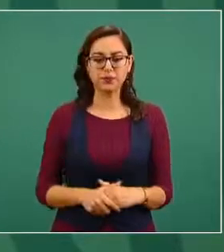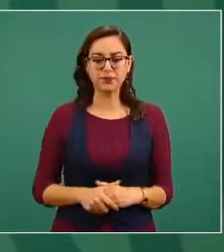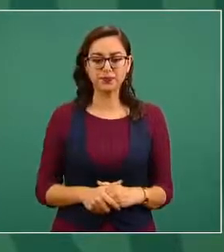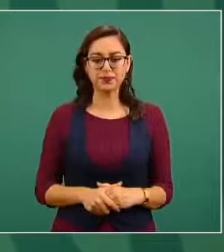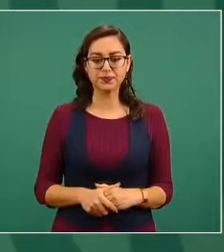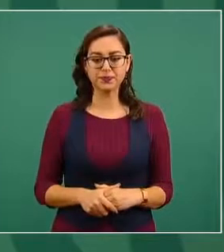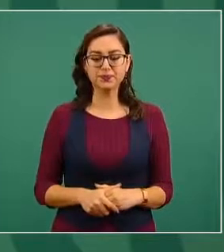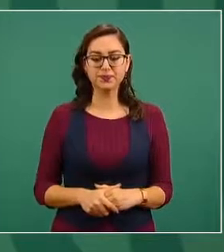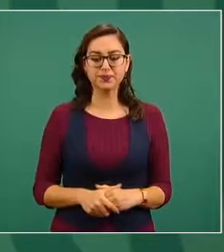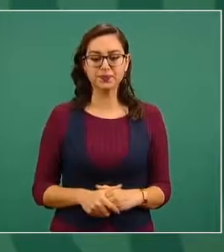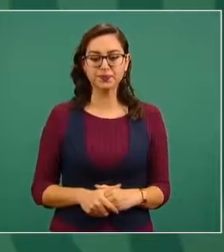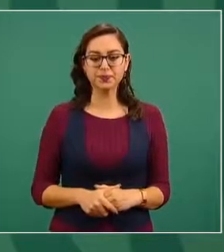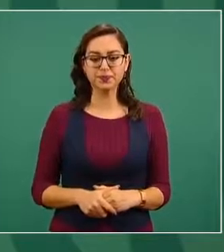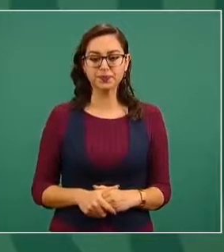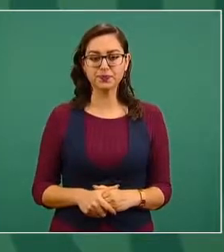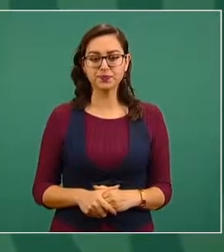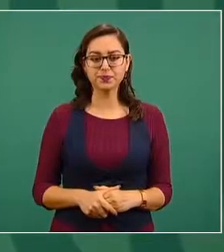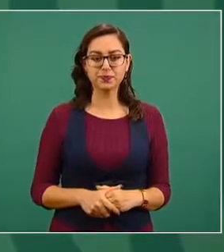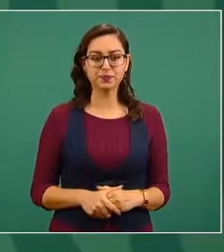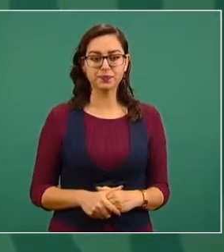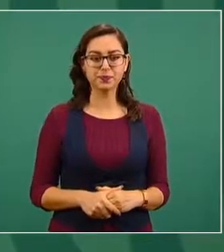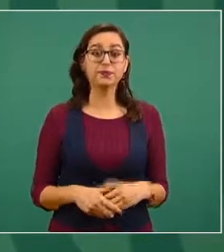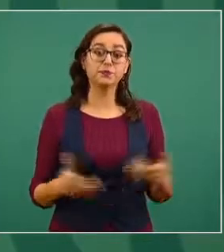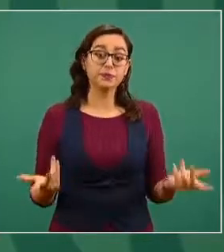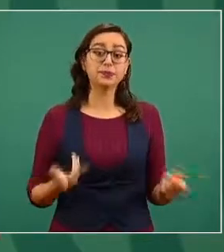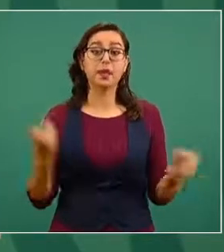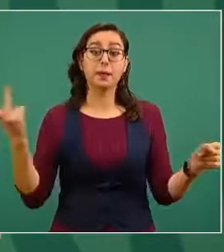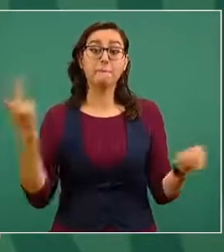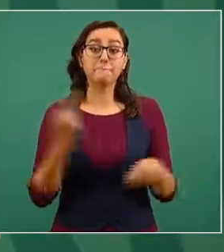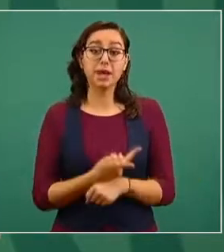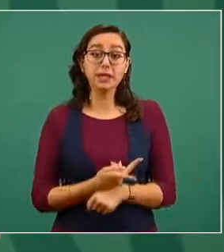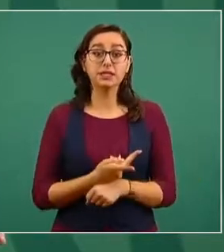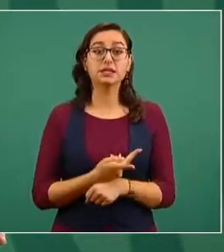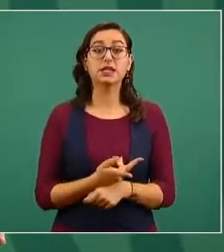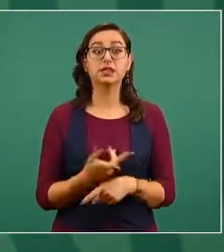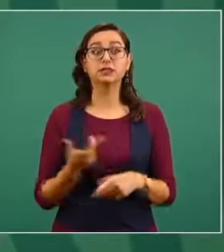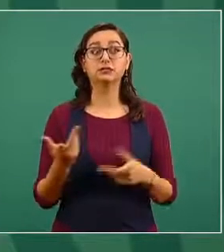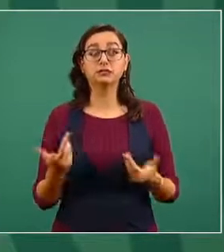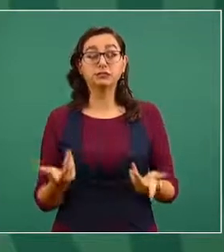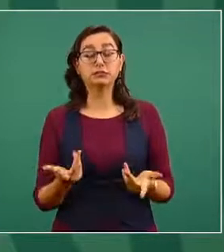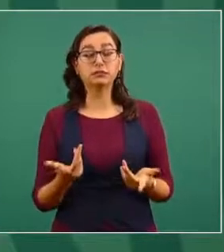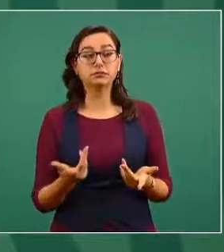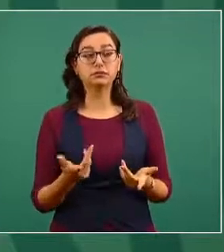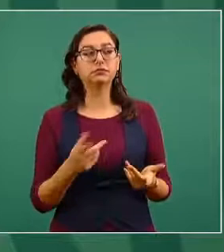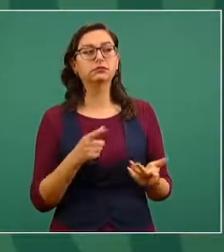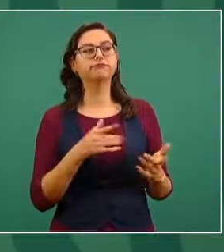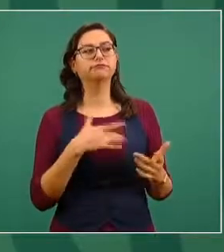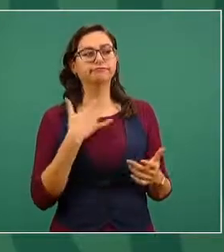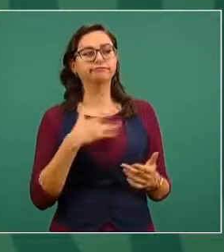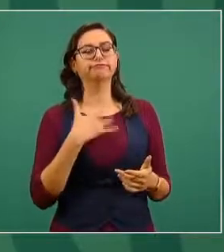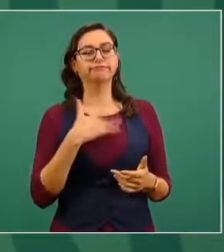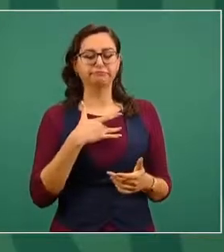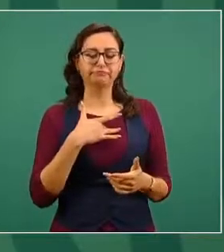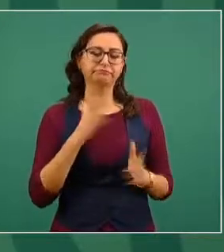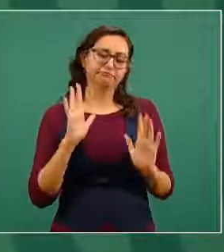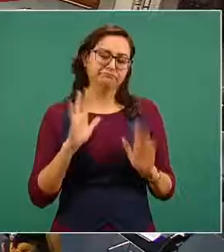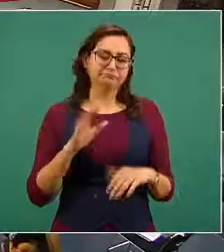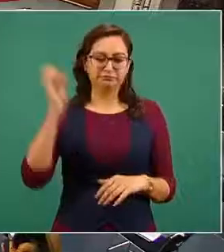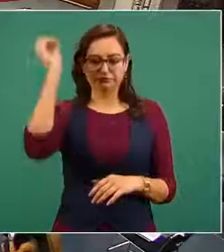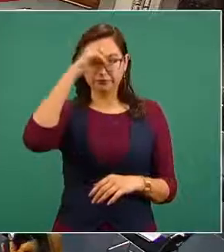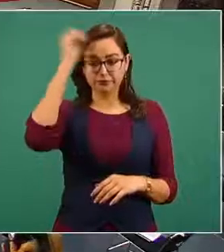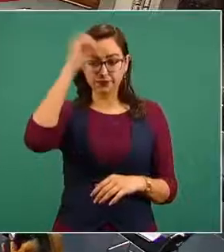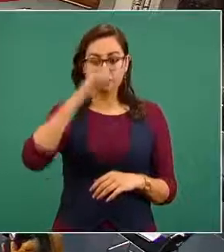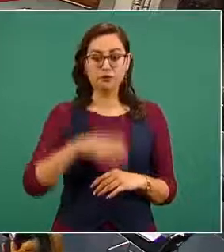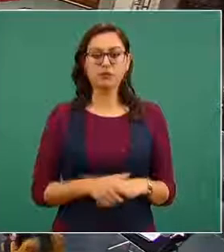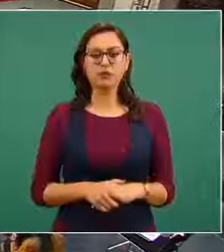se vaya dando cuenta de lo que sucedió y se vaya formando un criterio y sólo